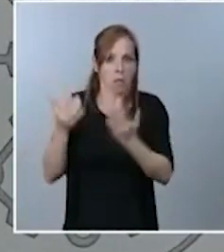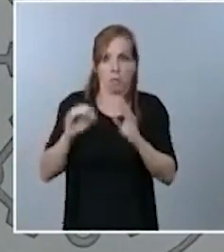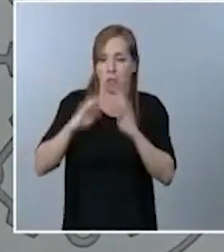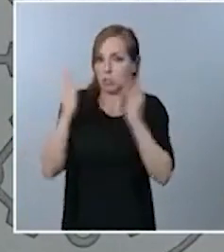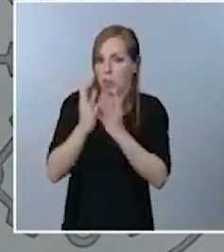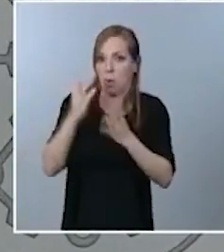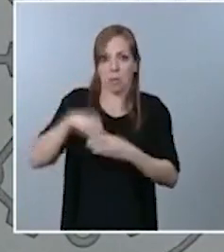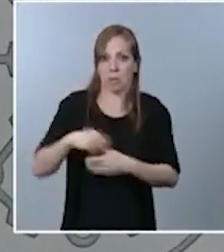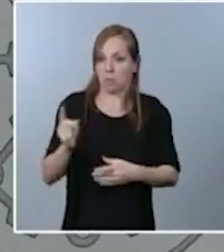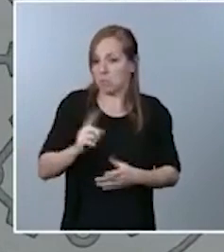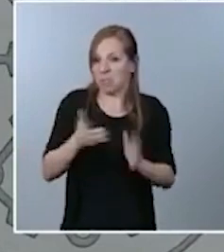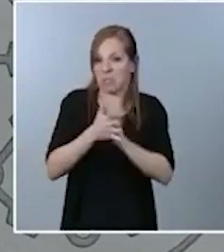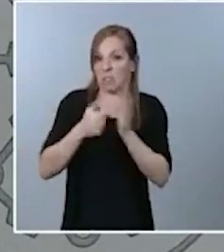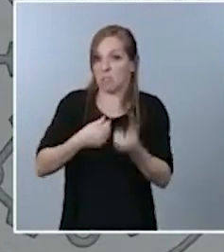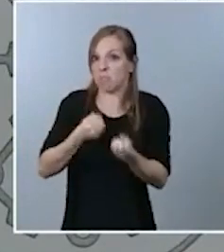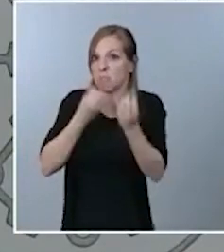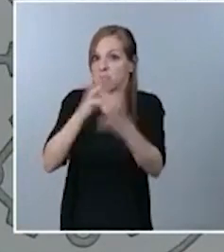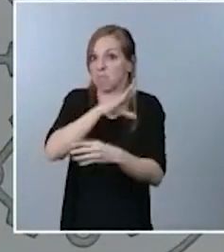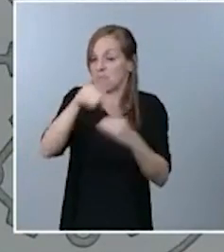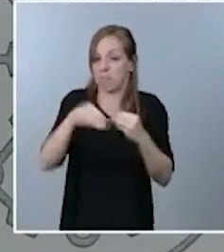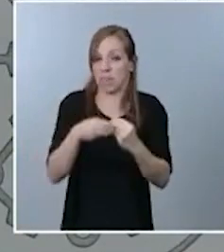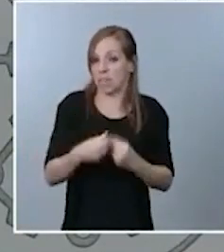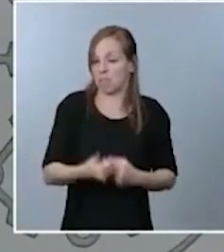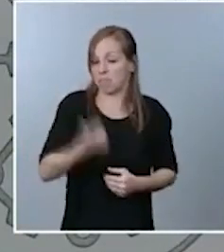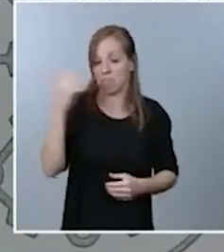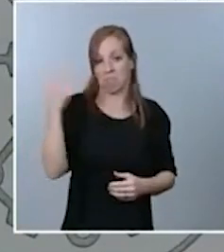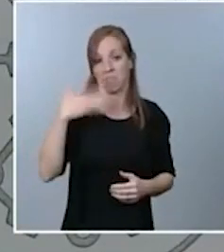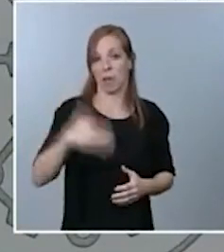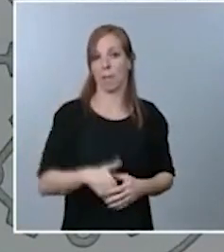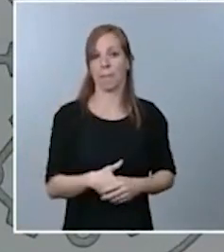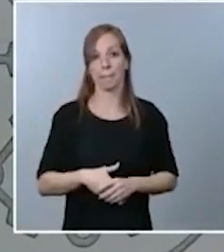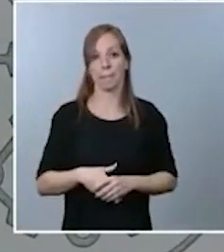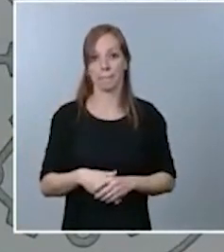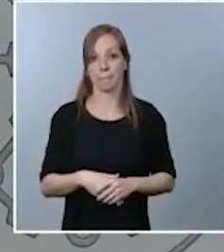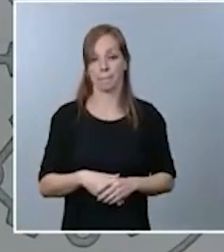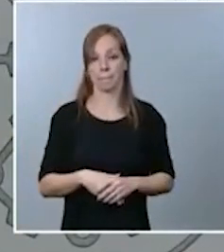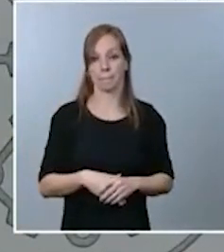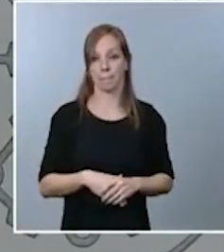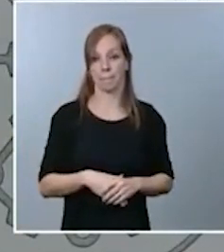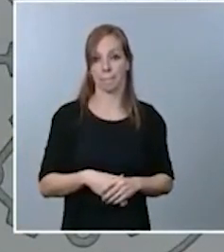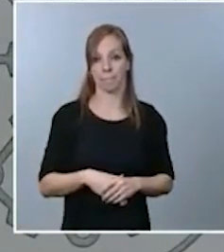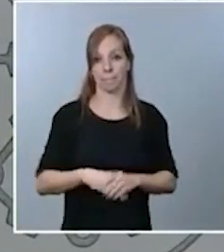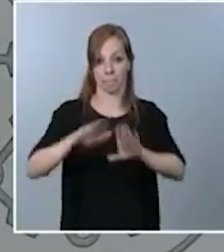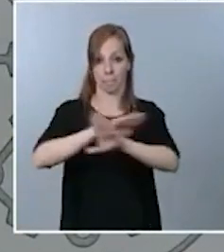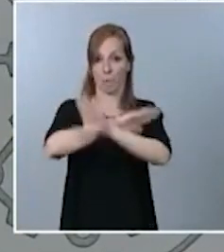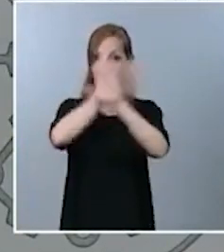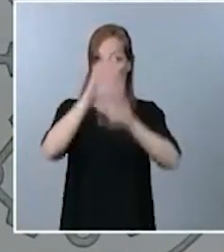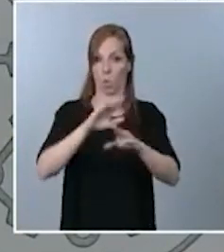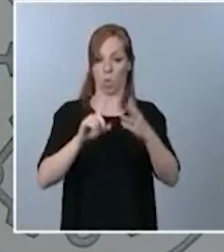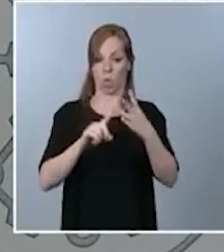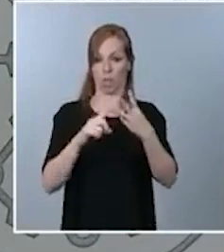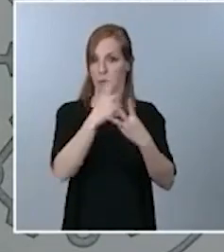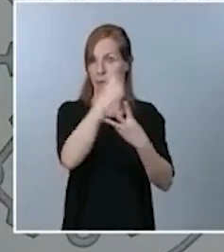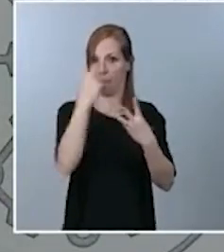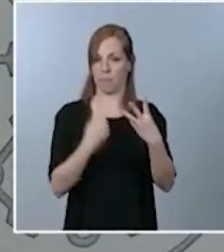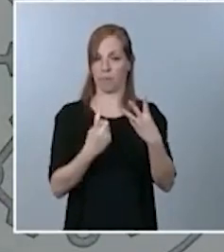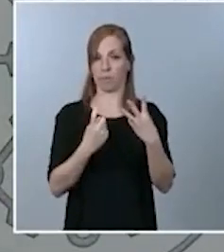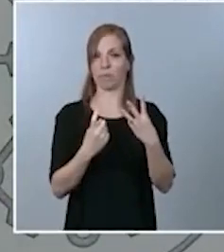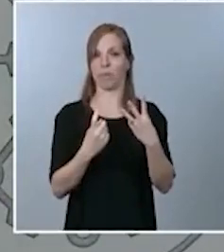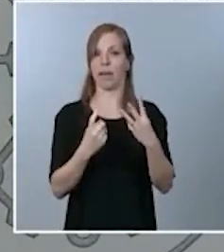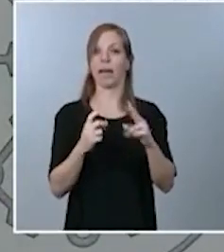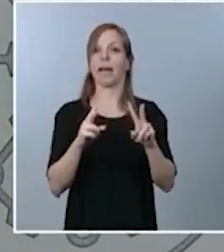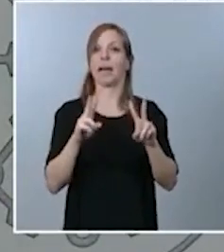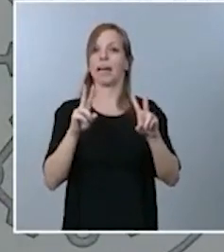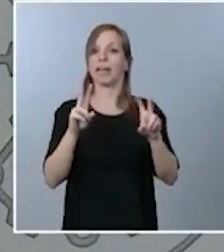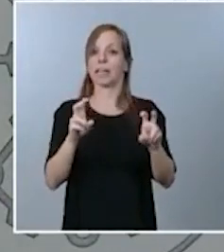más que añadir respecto a esa cuestión. Y respecto a la última pregunta relativa a las declaraciones del